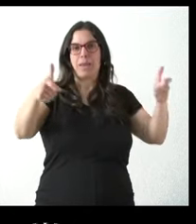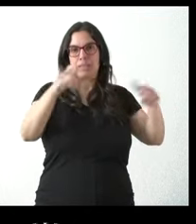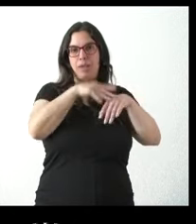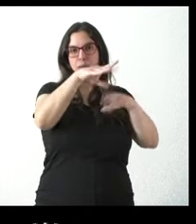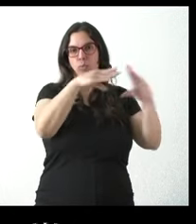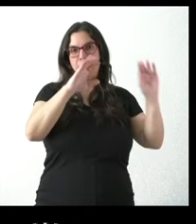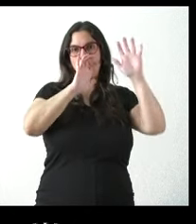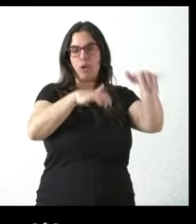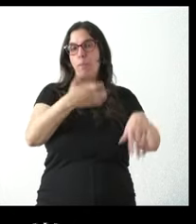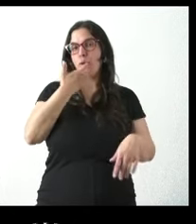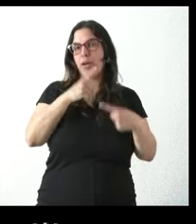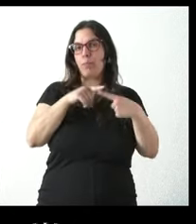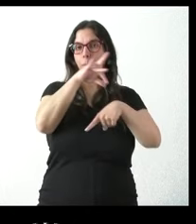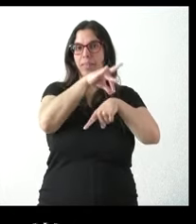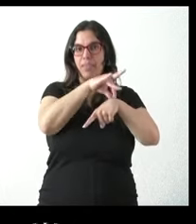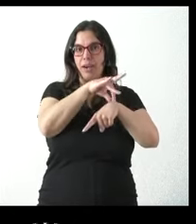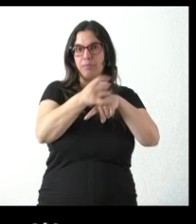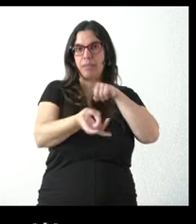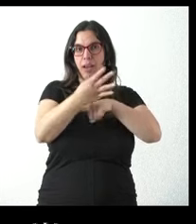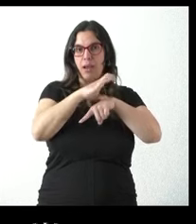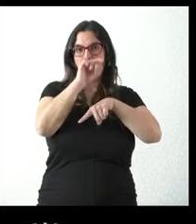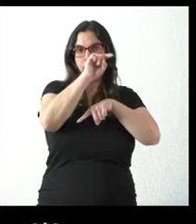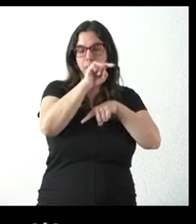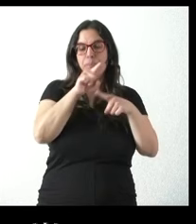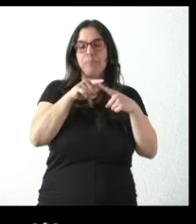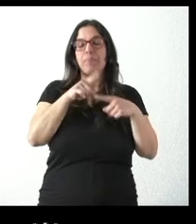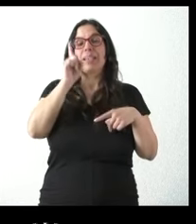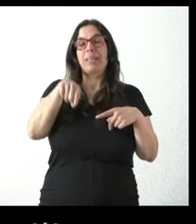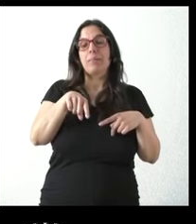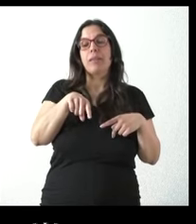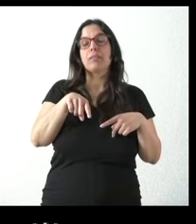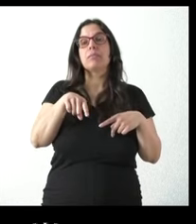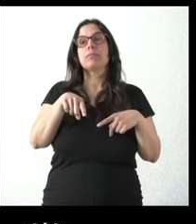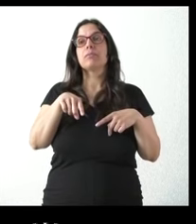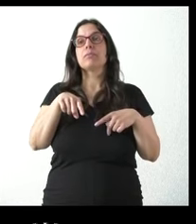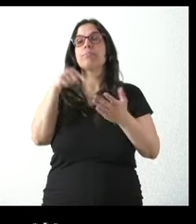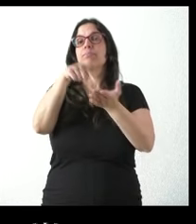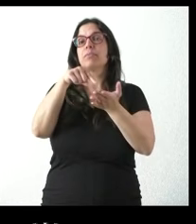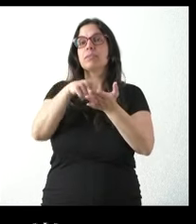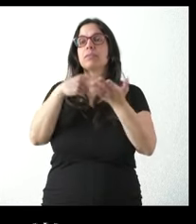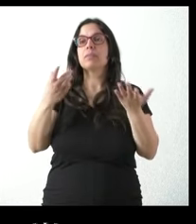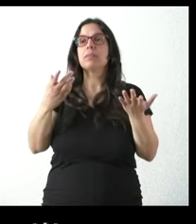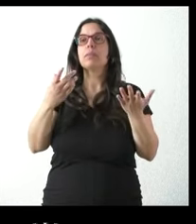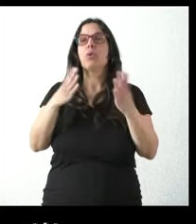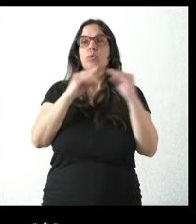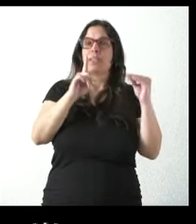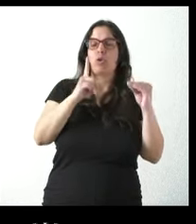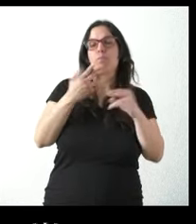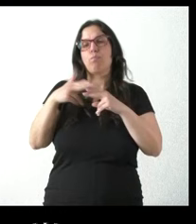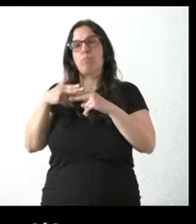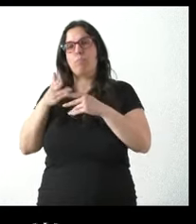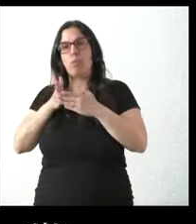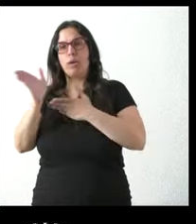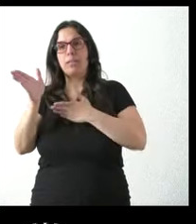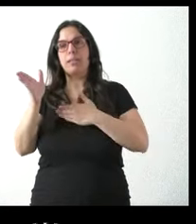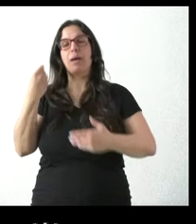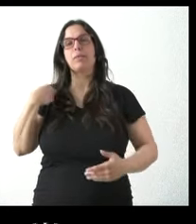ellas la titulación en medicina y por otro lado la reivindicación ya histórica en este caso no universitaria sino política del Ayuntamiento de